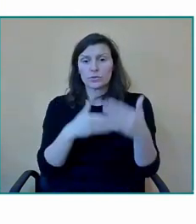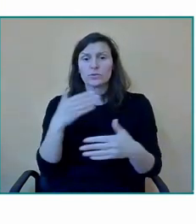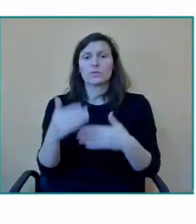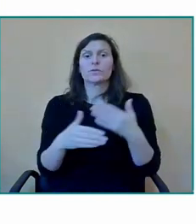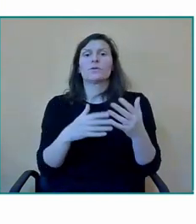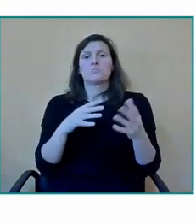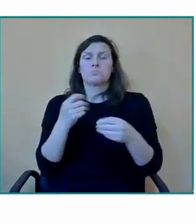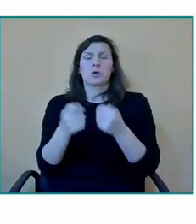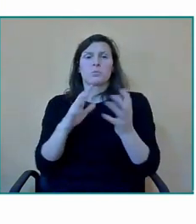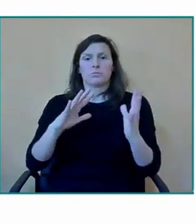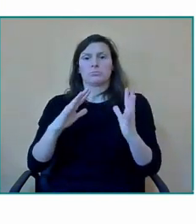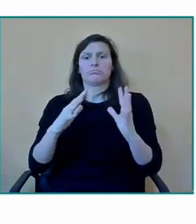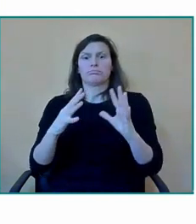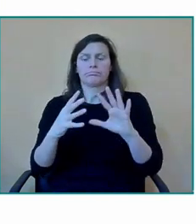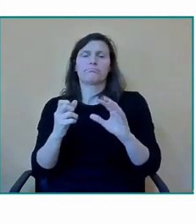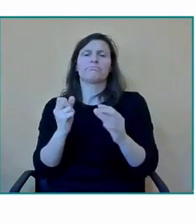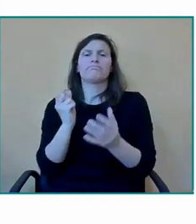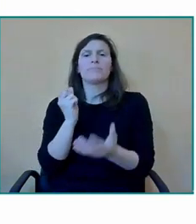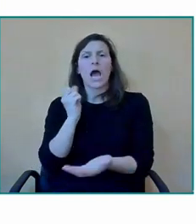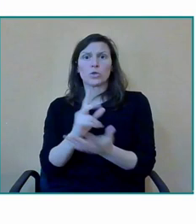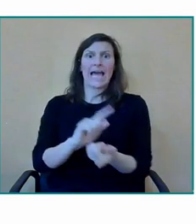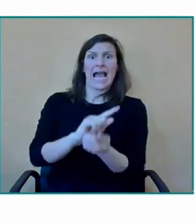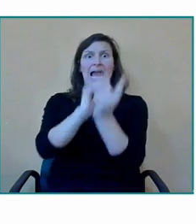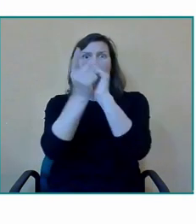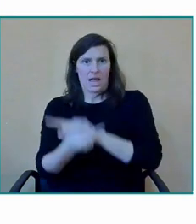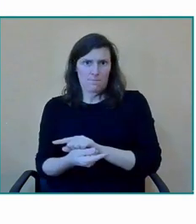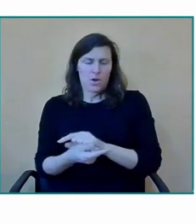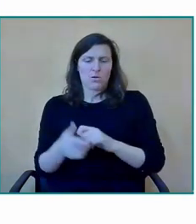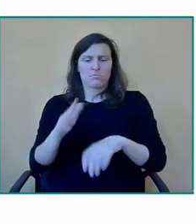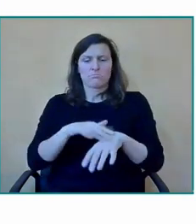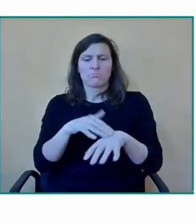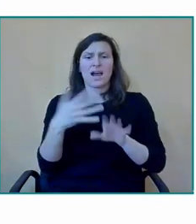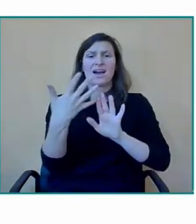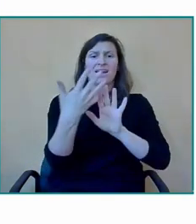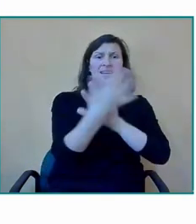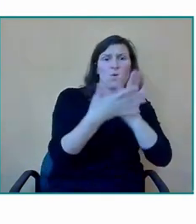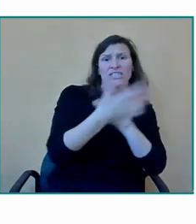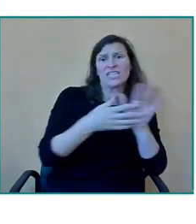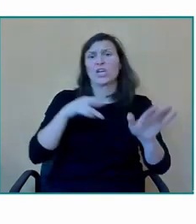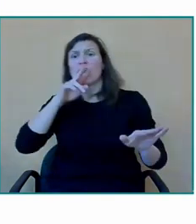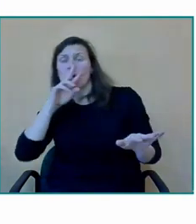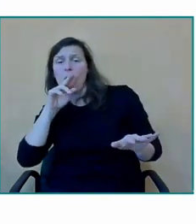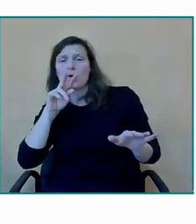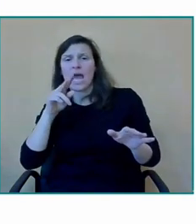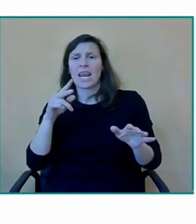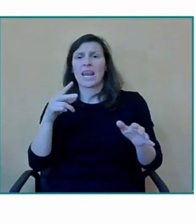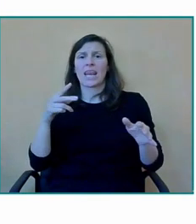de la lengua de signos y la lengua oral en el que se empieza a plantear la escolarización combinada